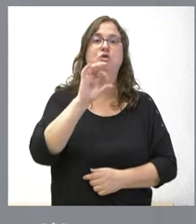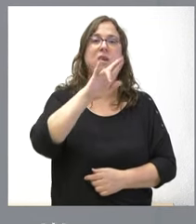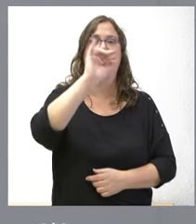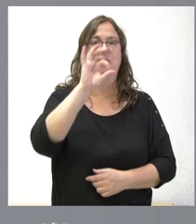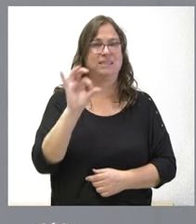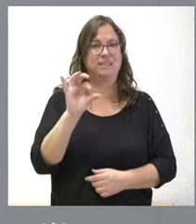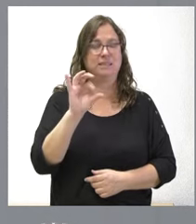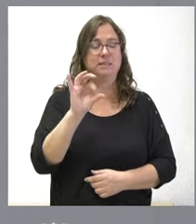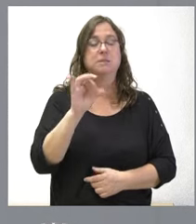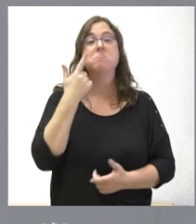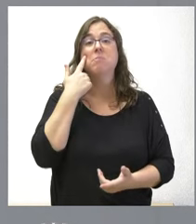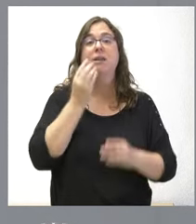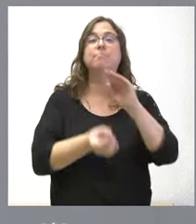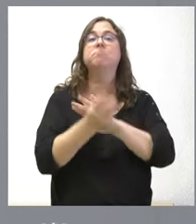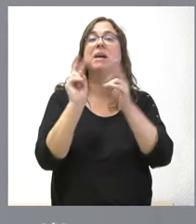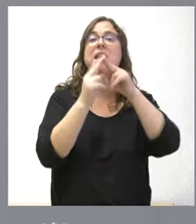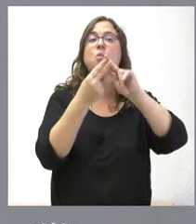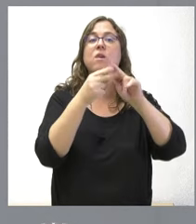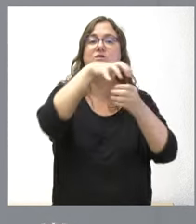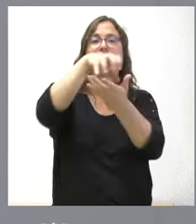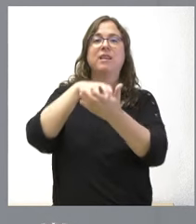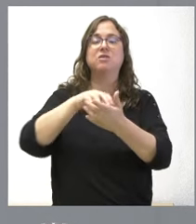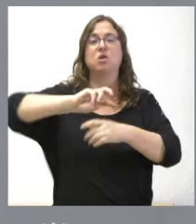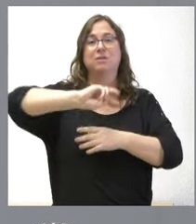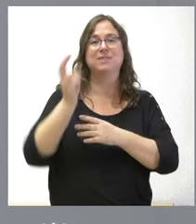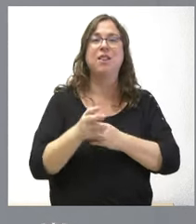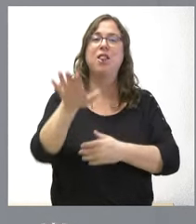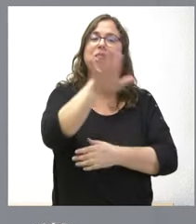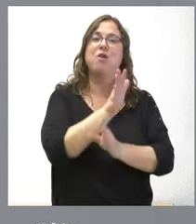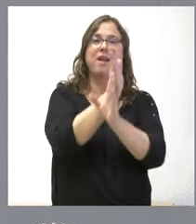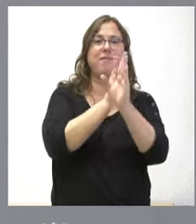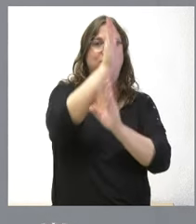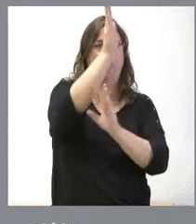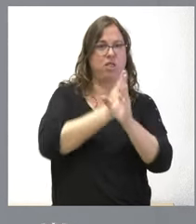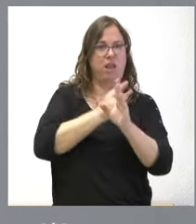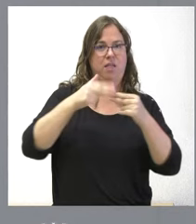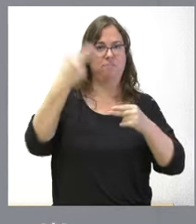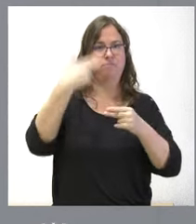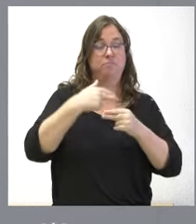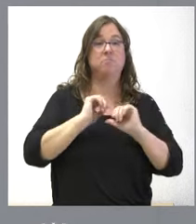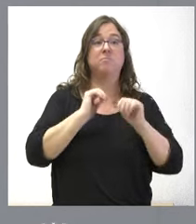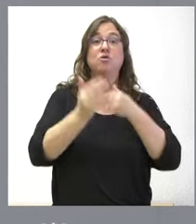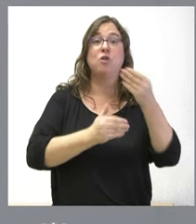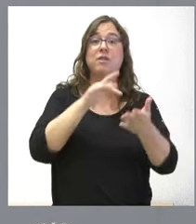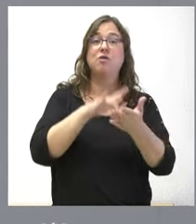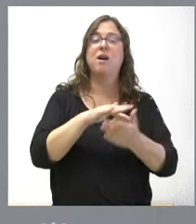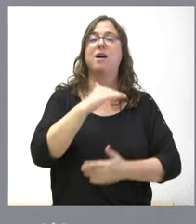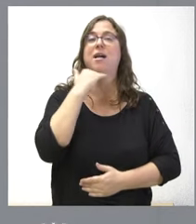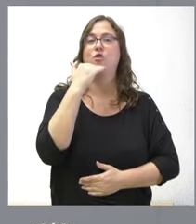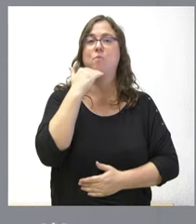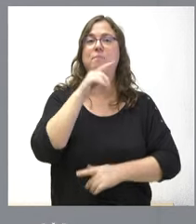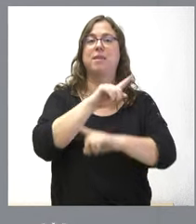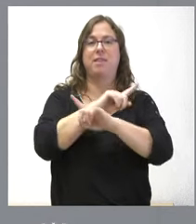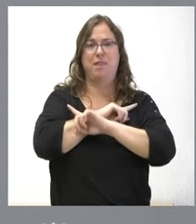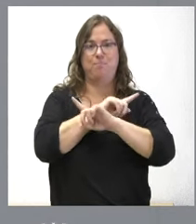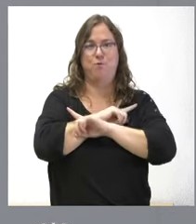sobre centros multisectoriales en zonas transfronterizas que se va a celebrar en el mes de noviembre en Zamora. Estos centros de